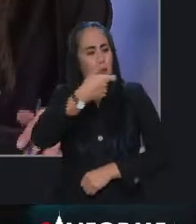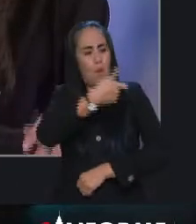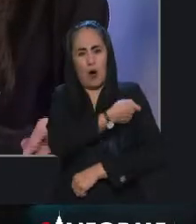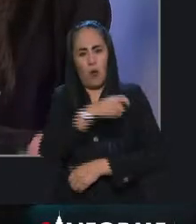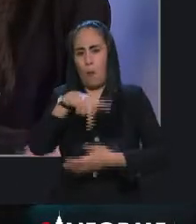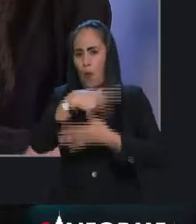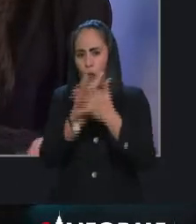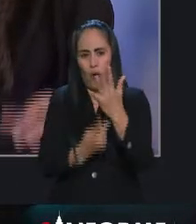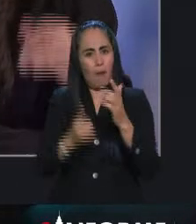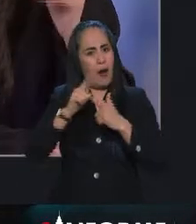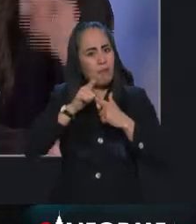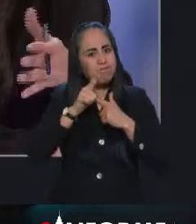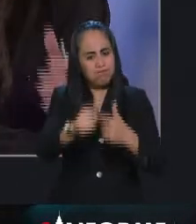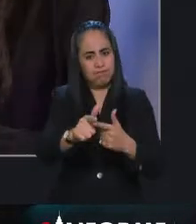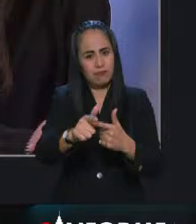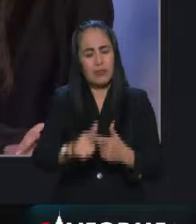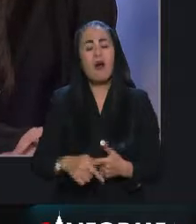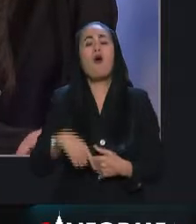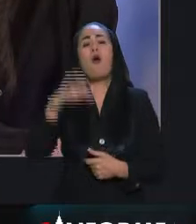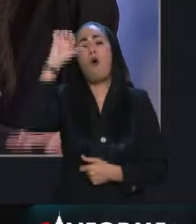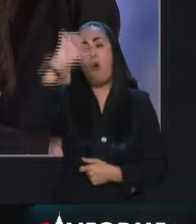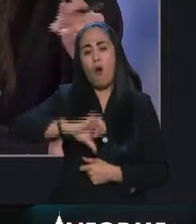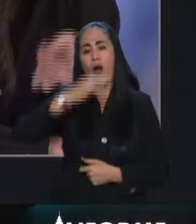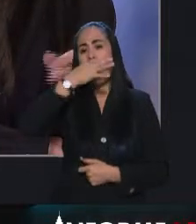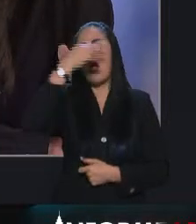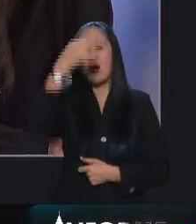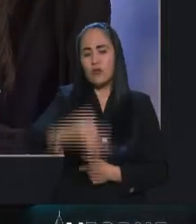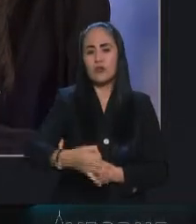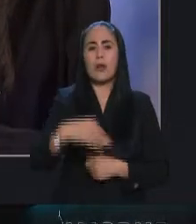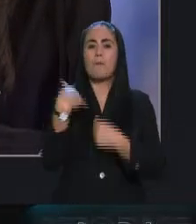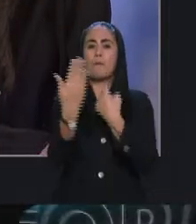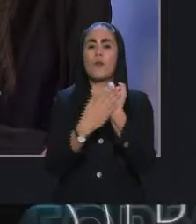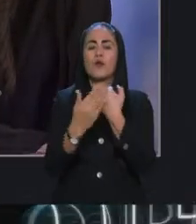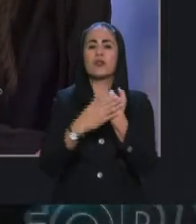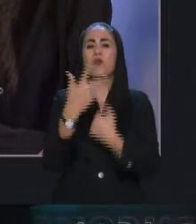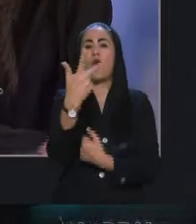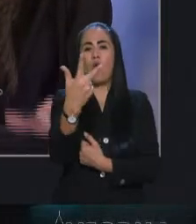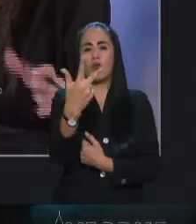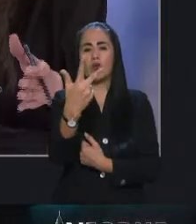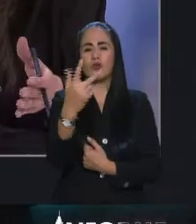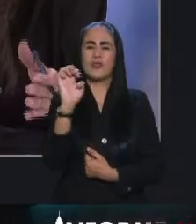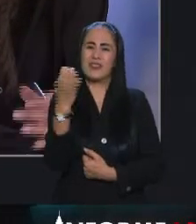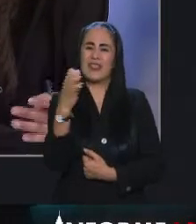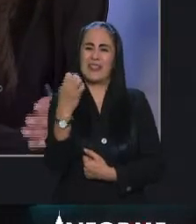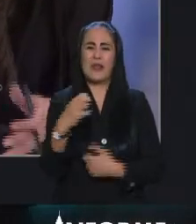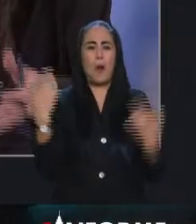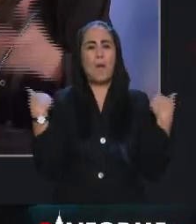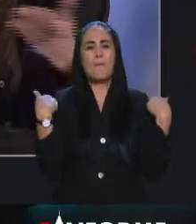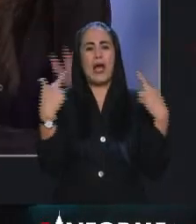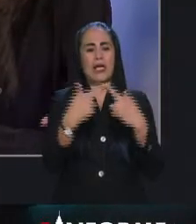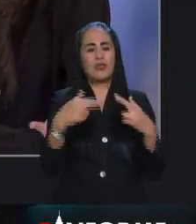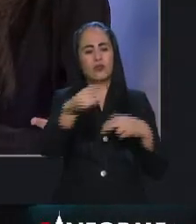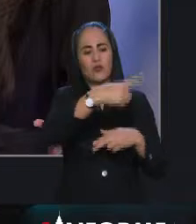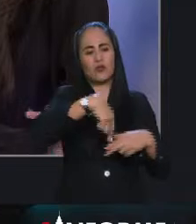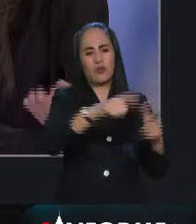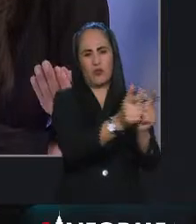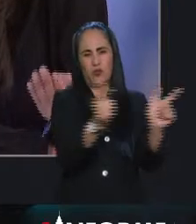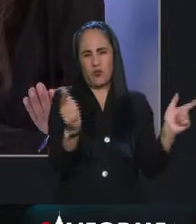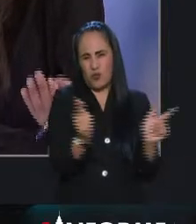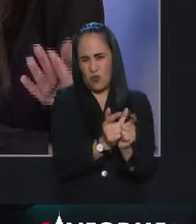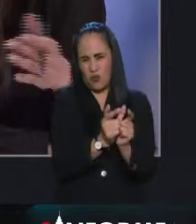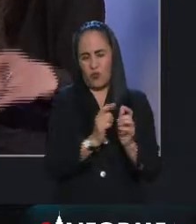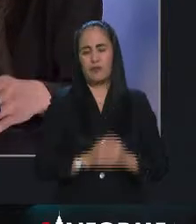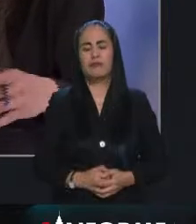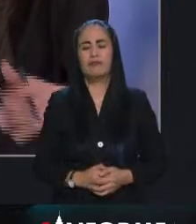hecho, hoy se anuncia que el 8 empieza con el sector educativo. Una pregunta, porque vuelve a surgir la